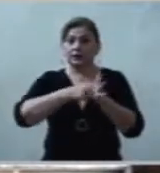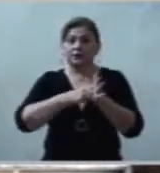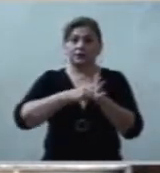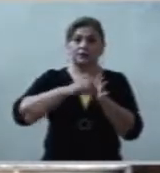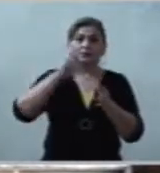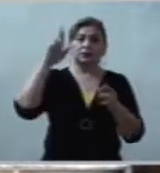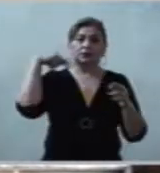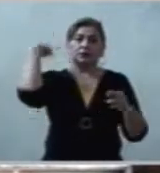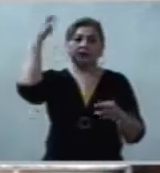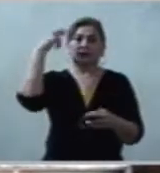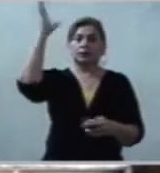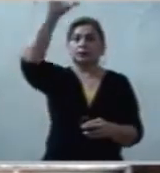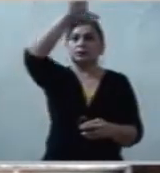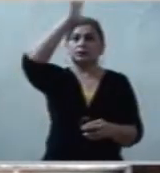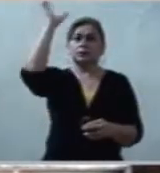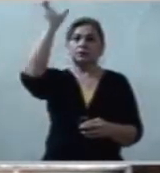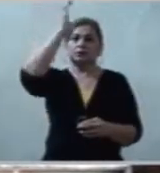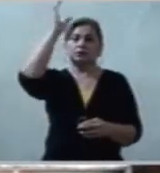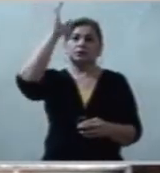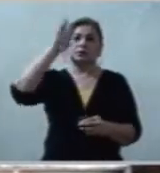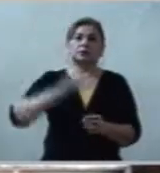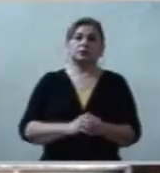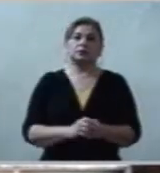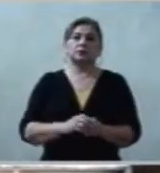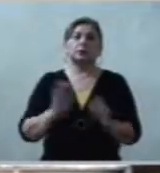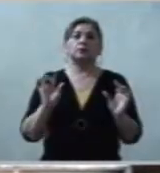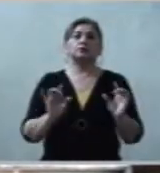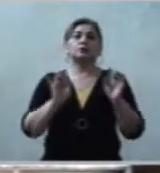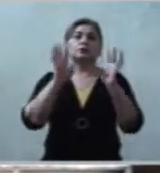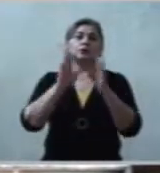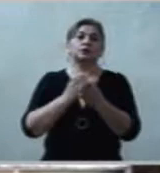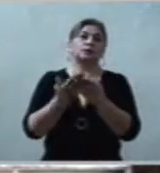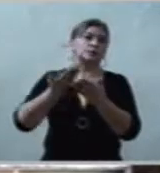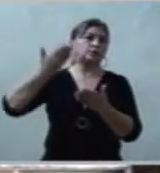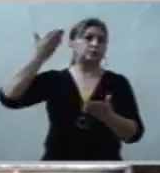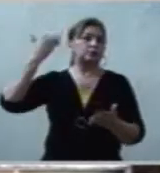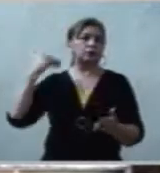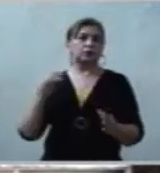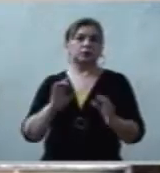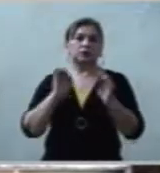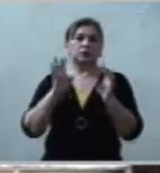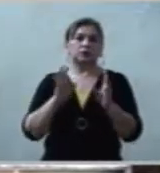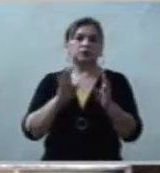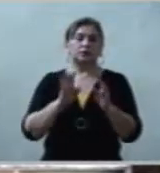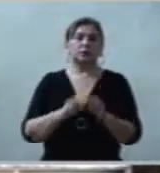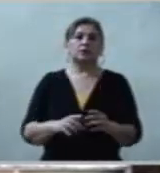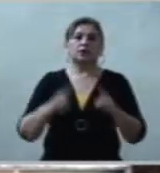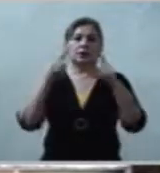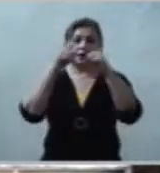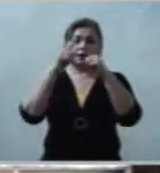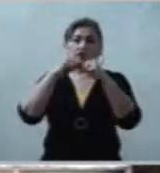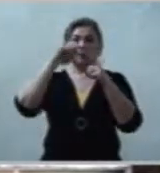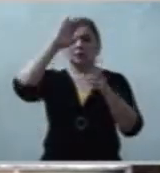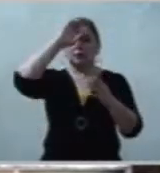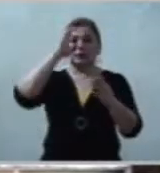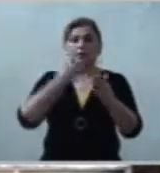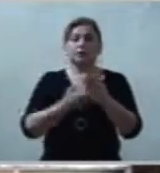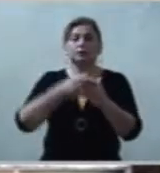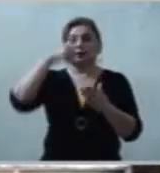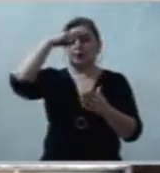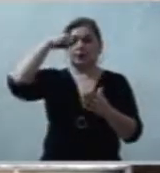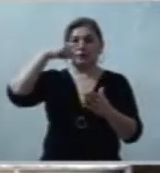cielos. Desde entonces, la iglesia católica cree